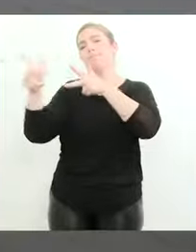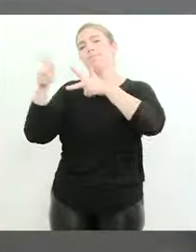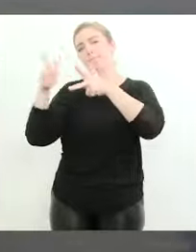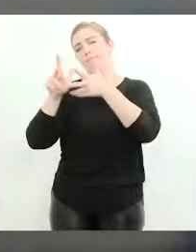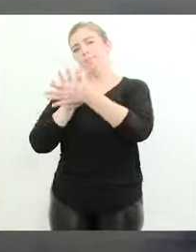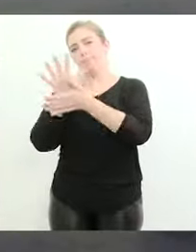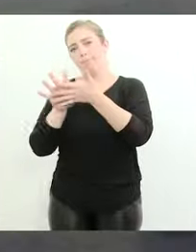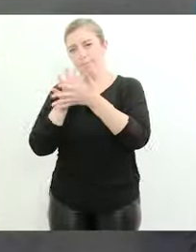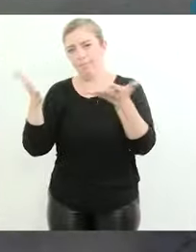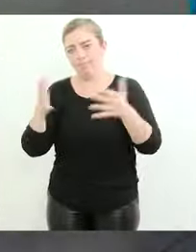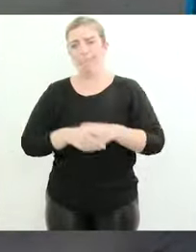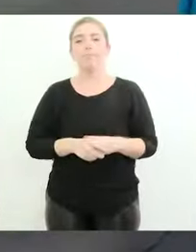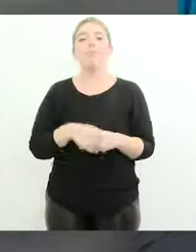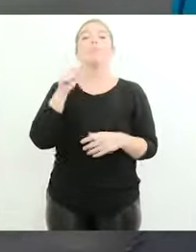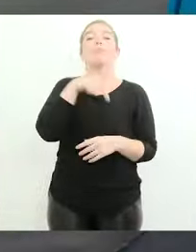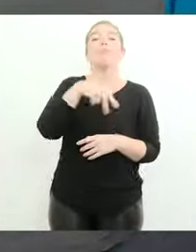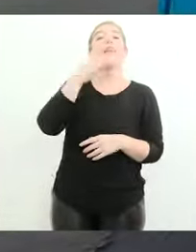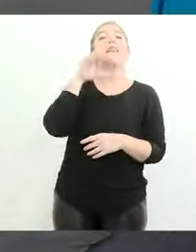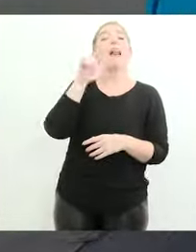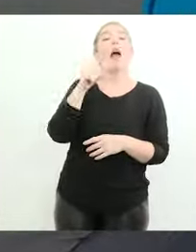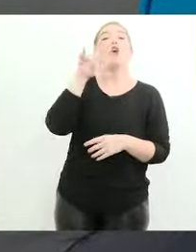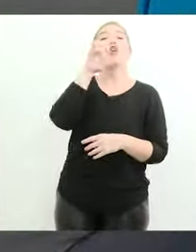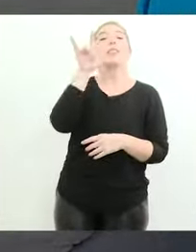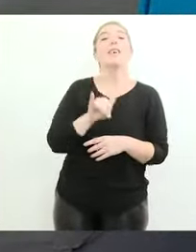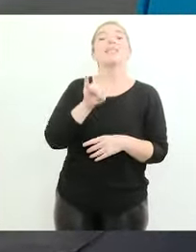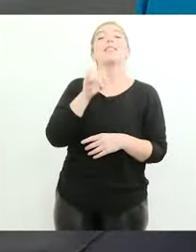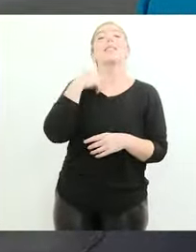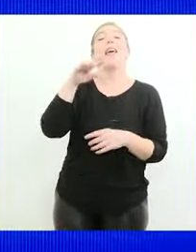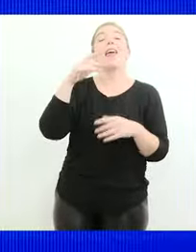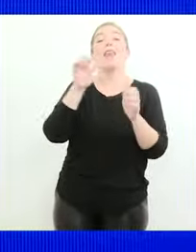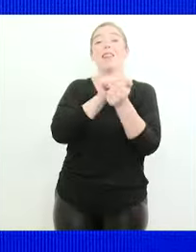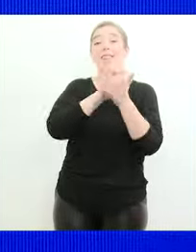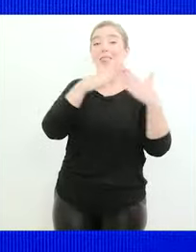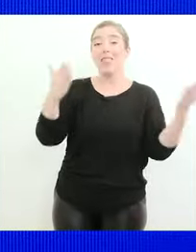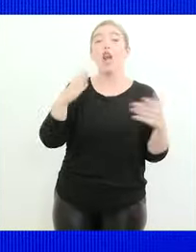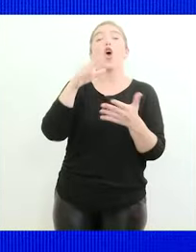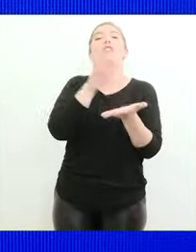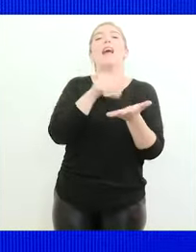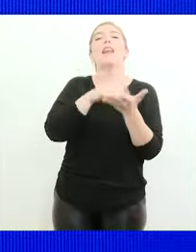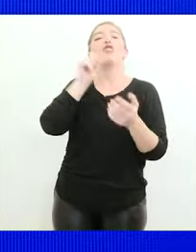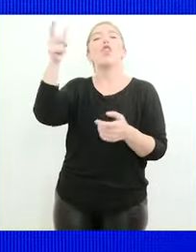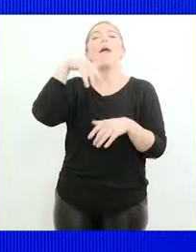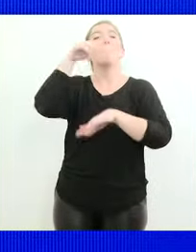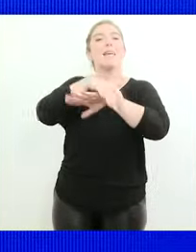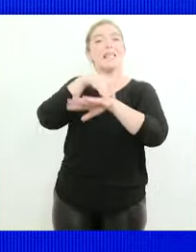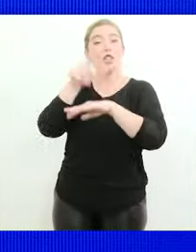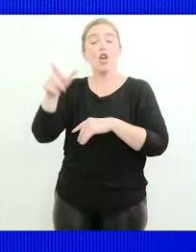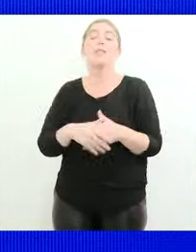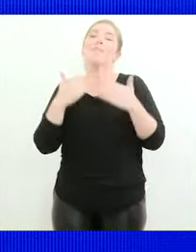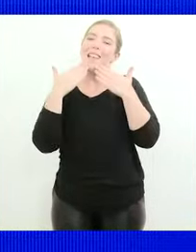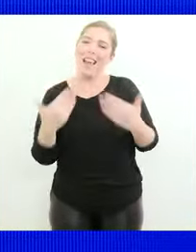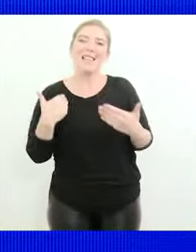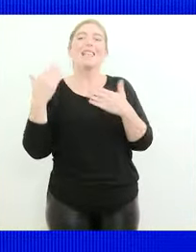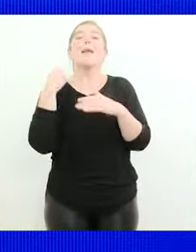Es el turno de Daniela Cortés del diario El Territorio de Misiones. Gracias. Bueno, Ministro, si usted me lo permite,